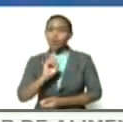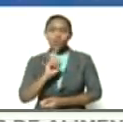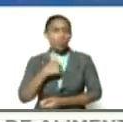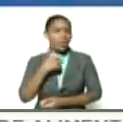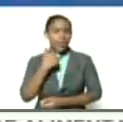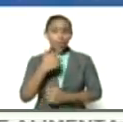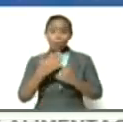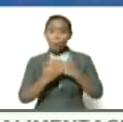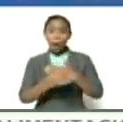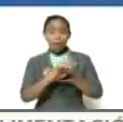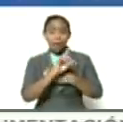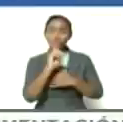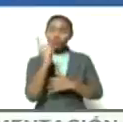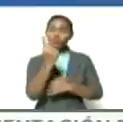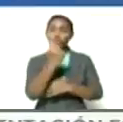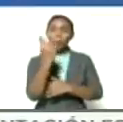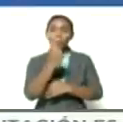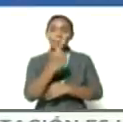más allá solo de Venezuela